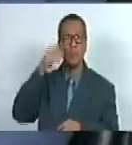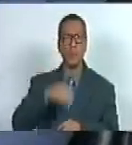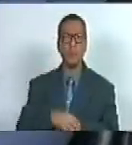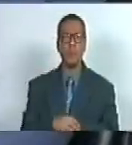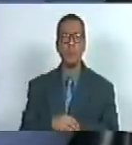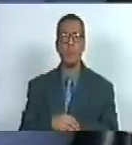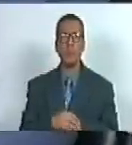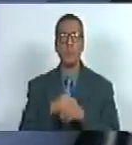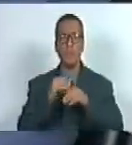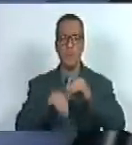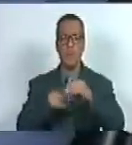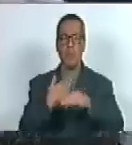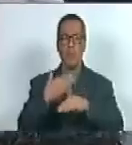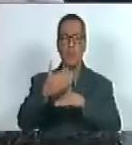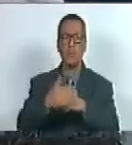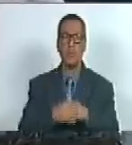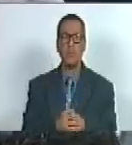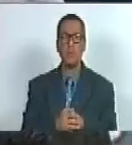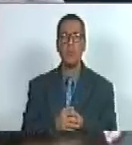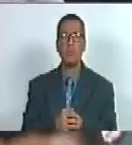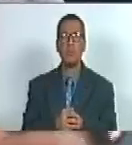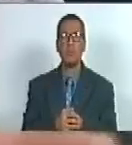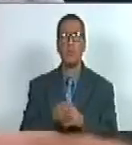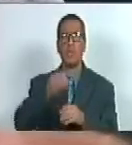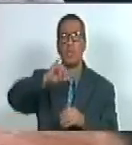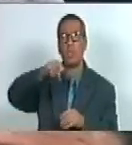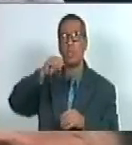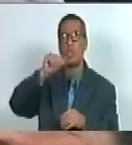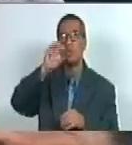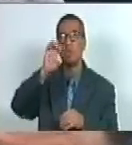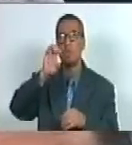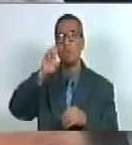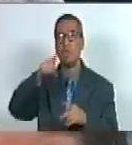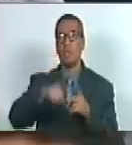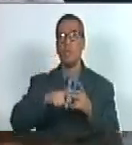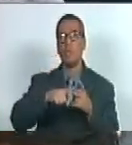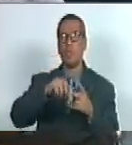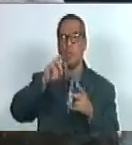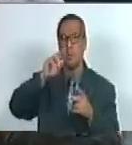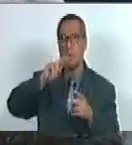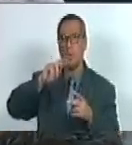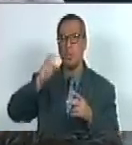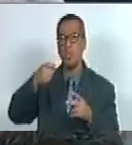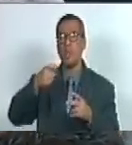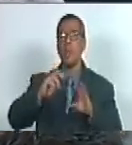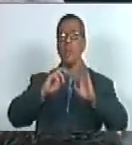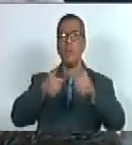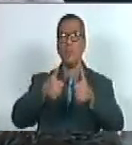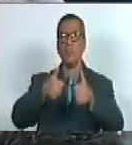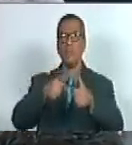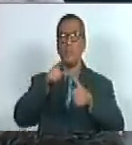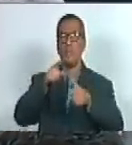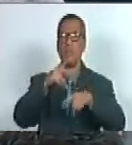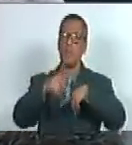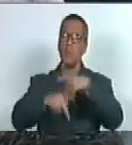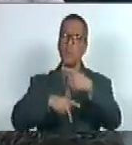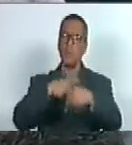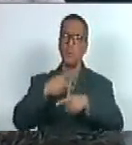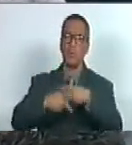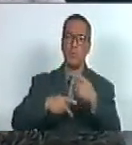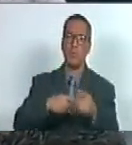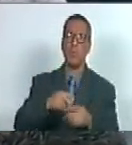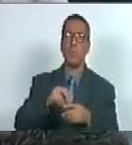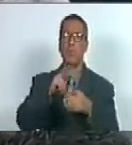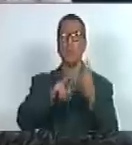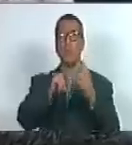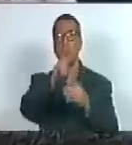con el alzamiento con la rebelión de José Leonardo Chirino y José Caridad González se inicia el proceso de los 200